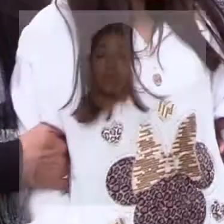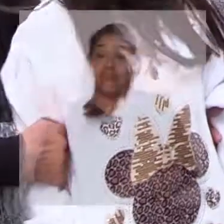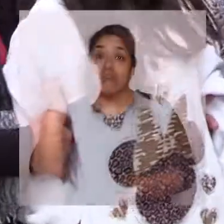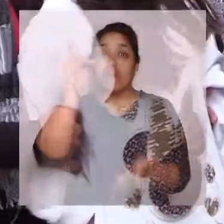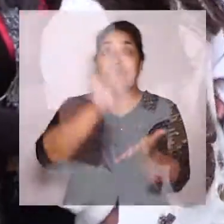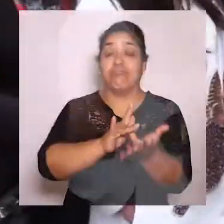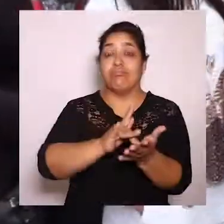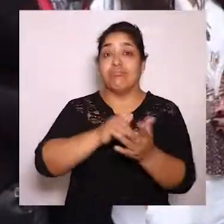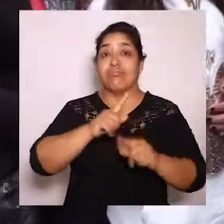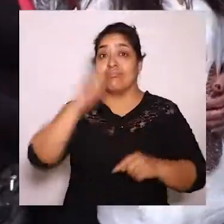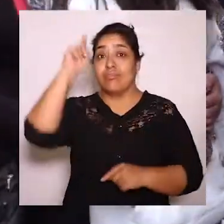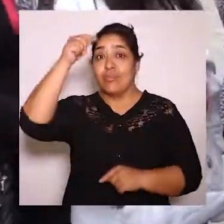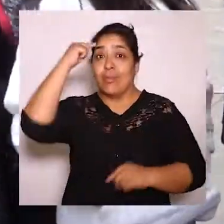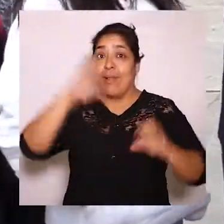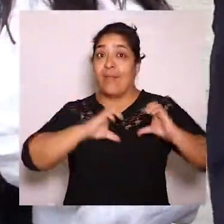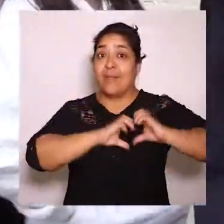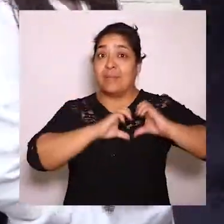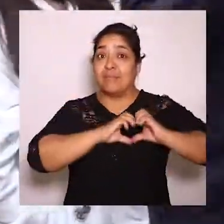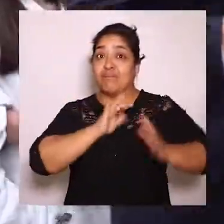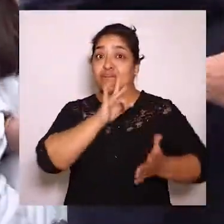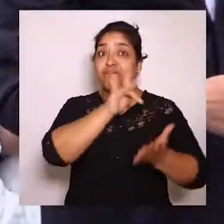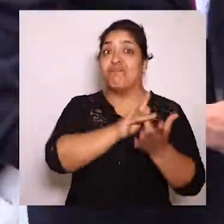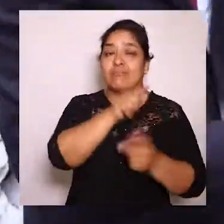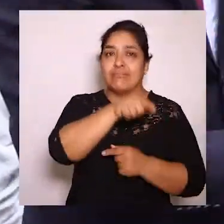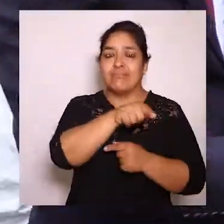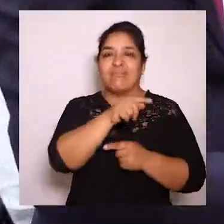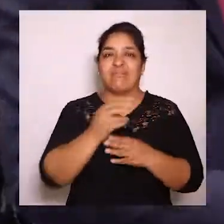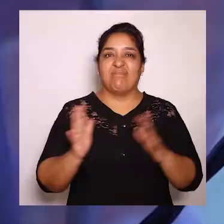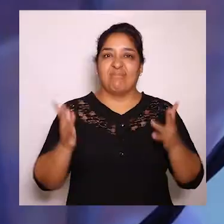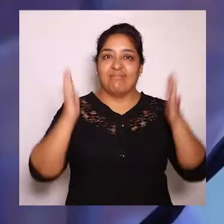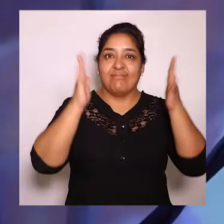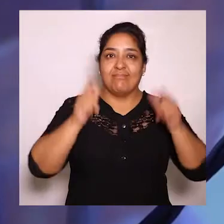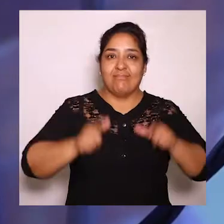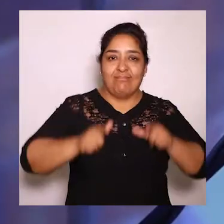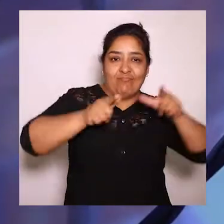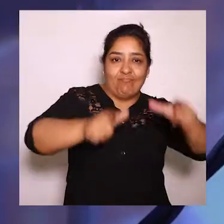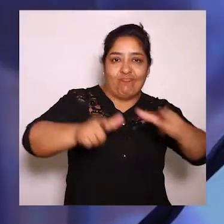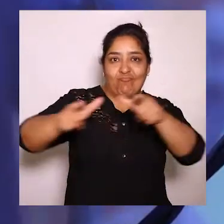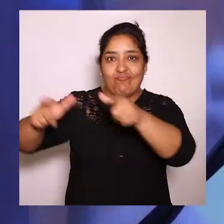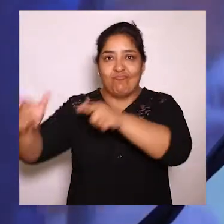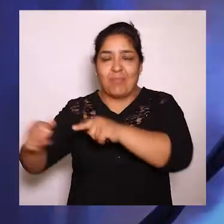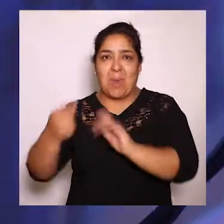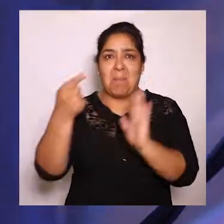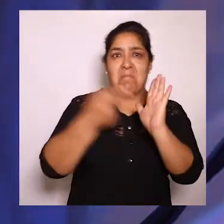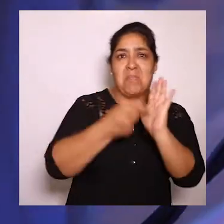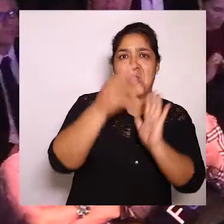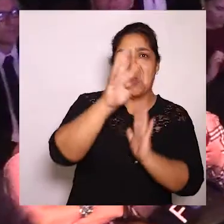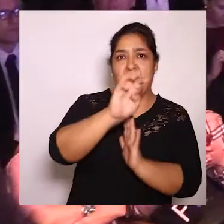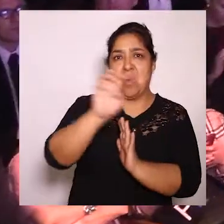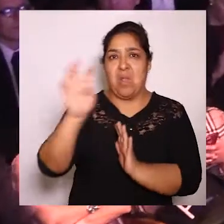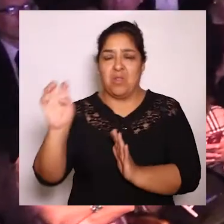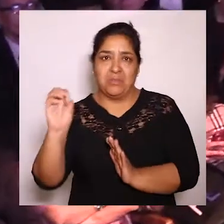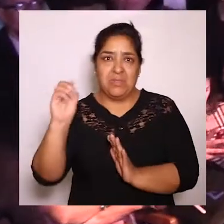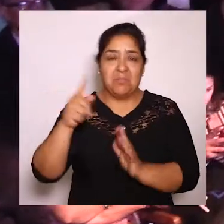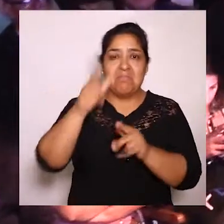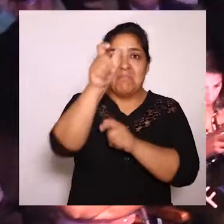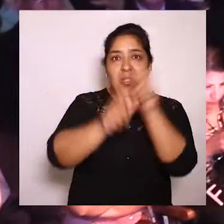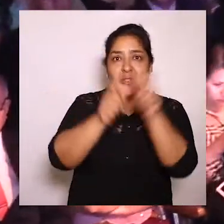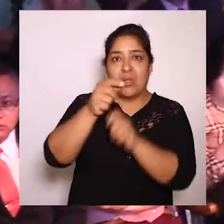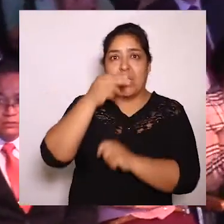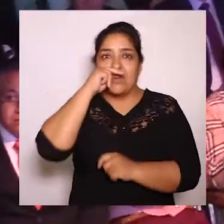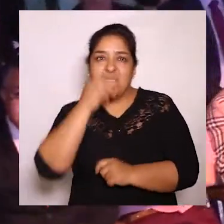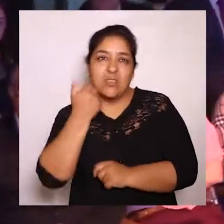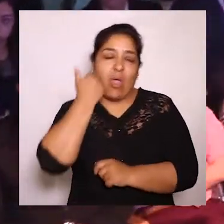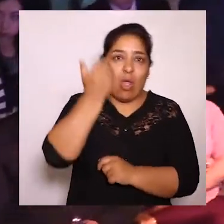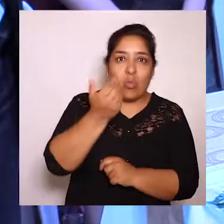Con presencia del gobernador de Nariño Camilo Romero se llevó a cabo el acto de graduación de más de 1.400 niños, niñas, jóvenes